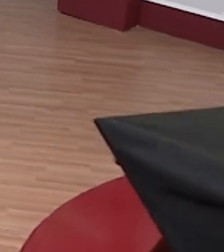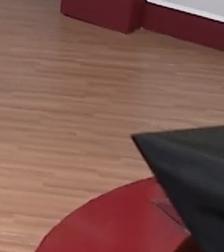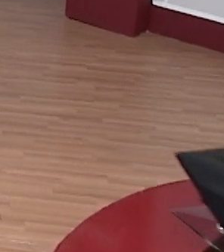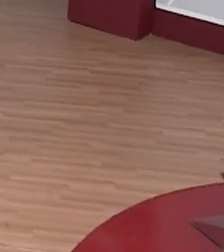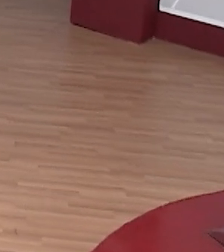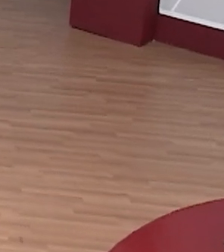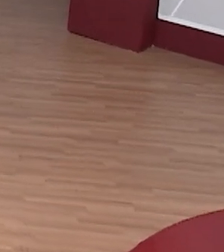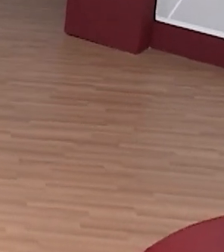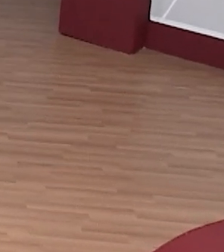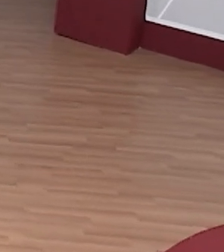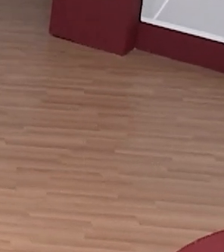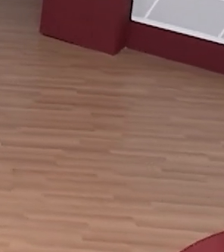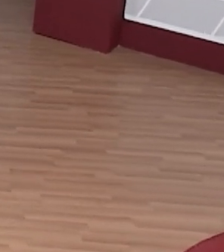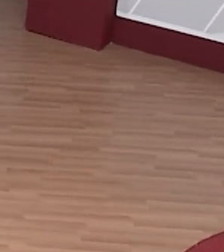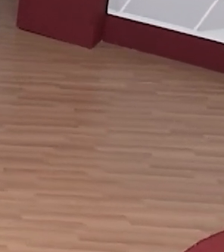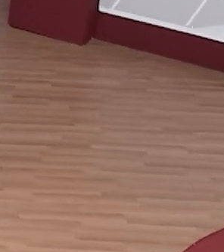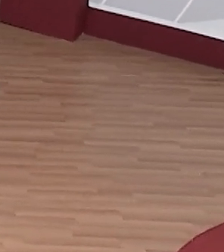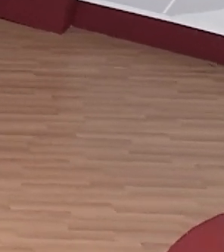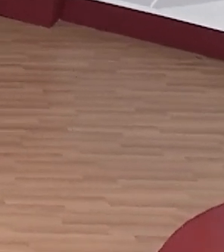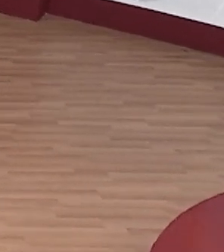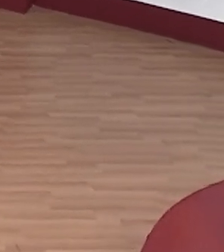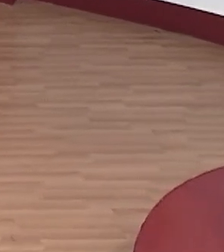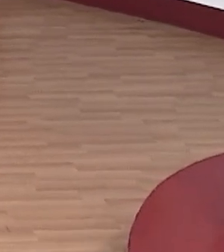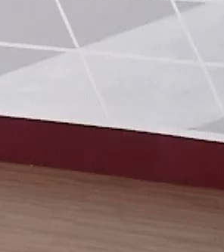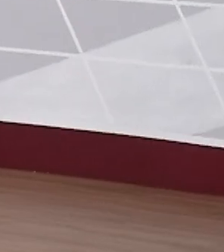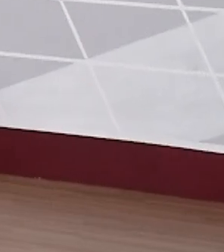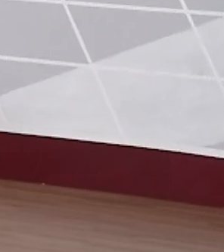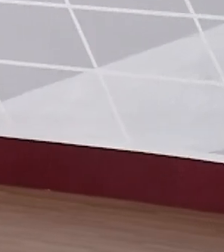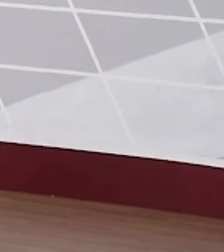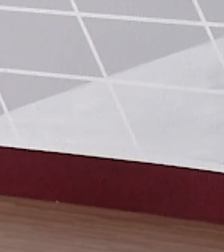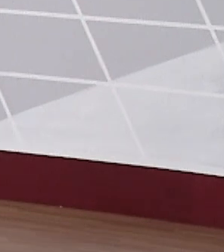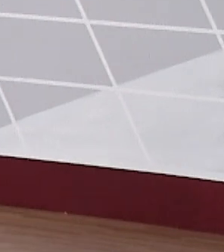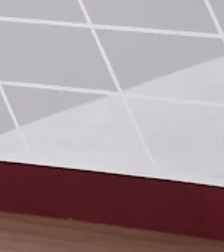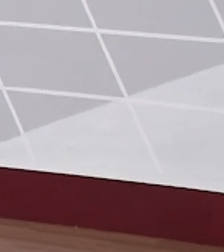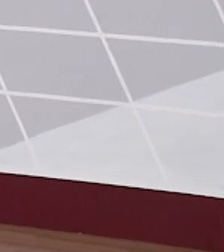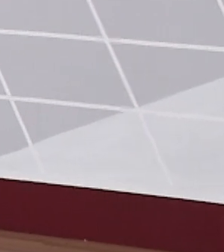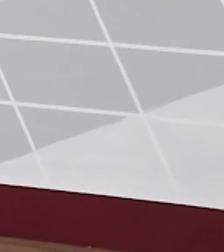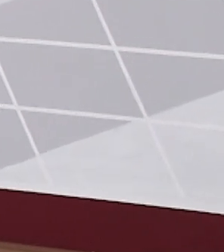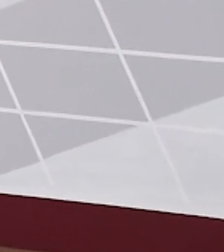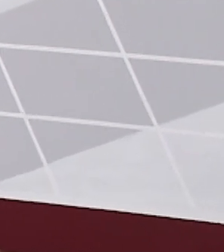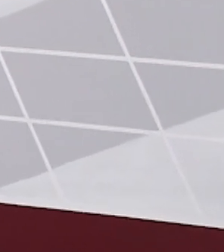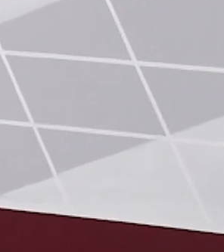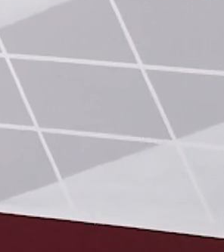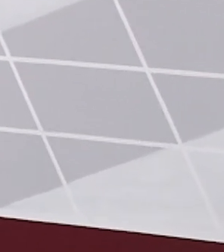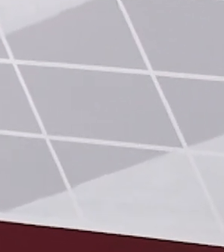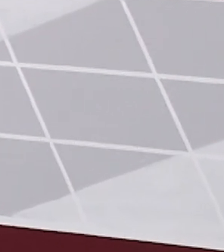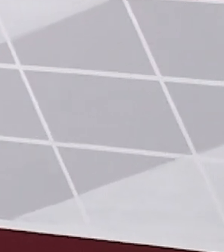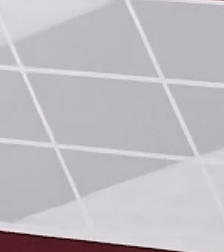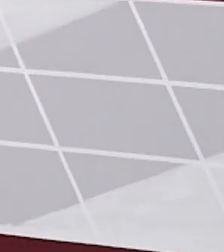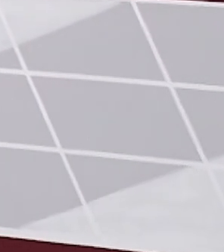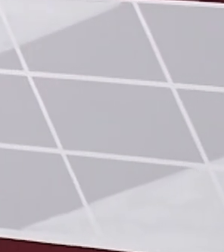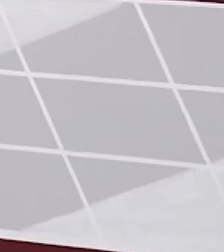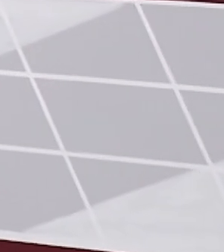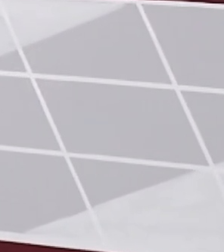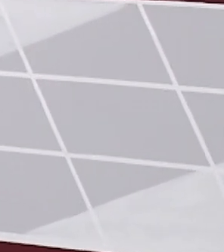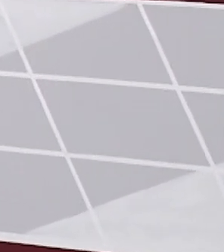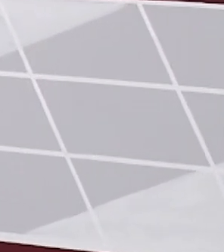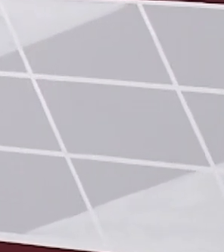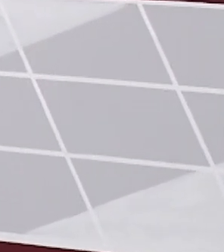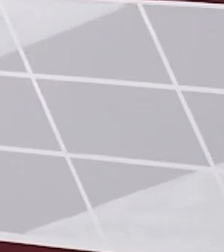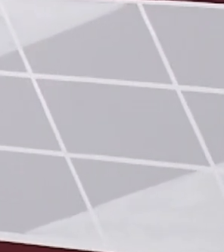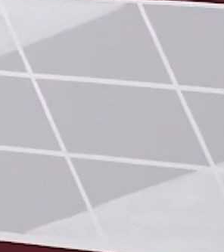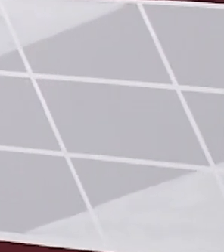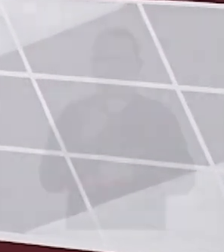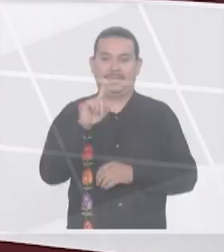Hola, tal? Excelente tarde de jueves 30 de marzo Al mes que ya nada más le